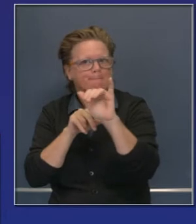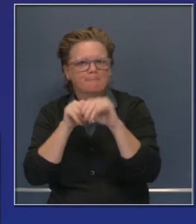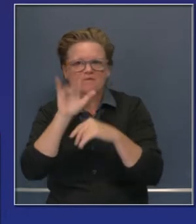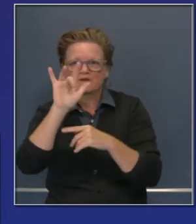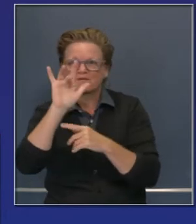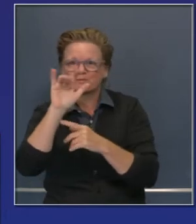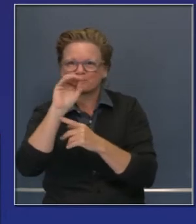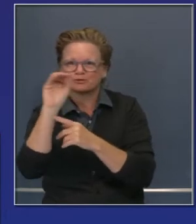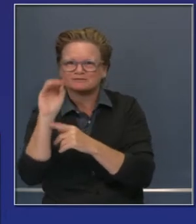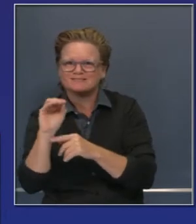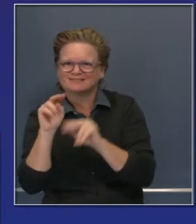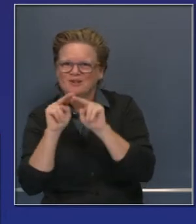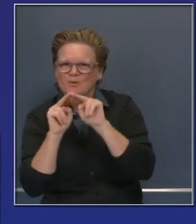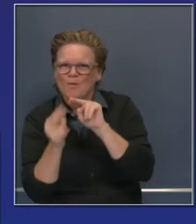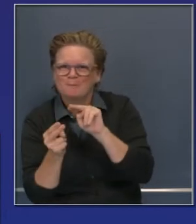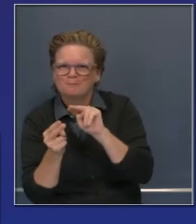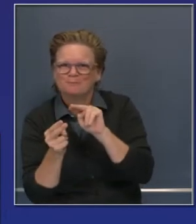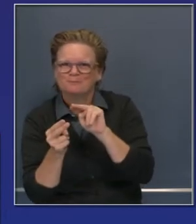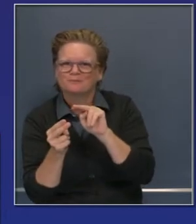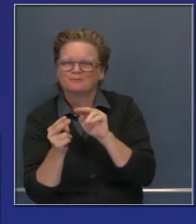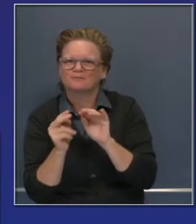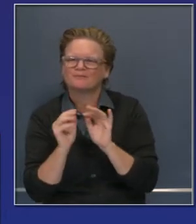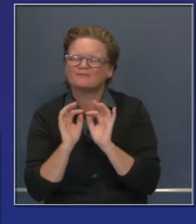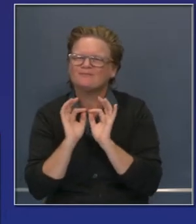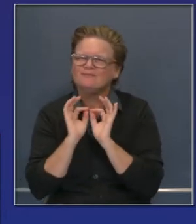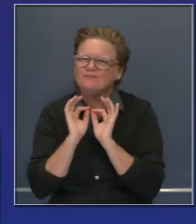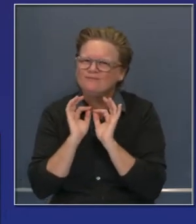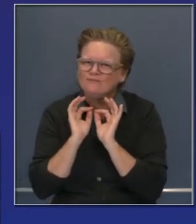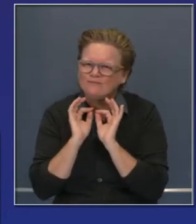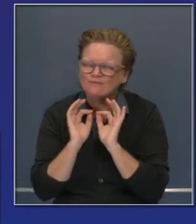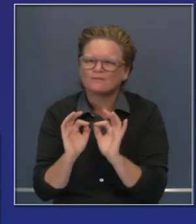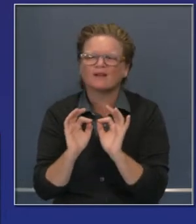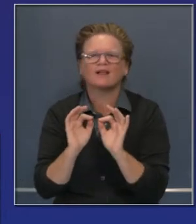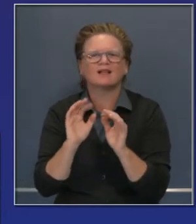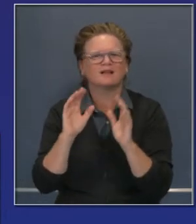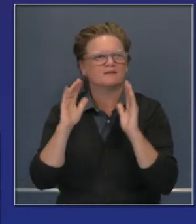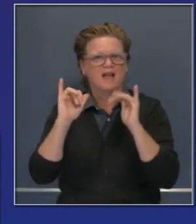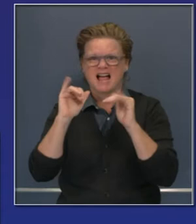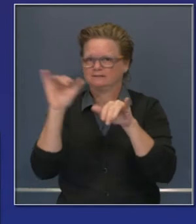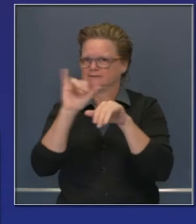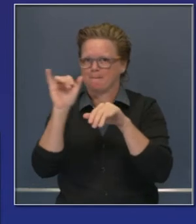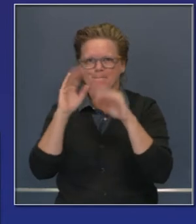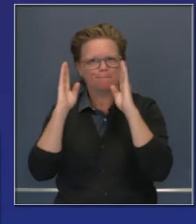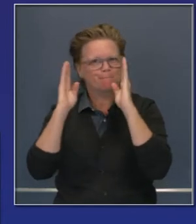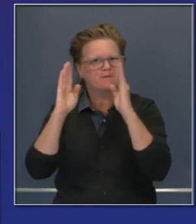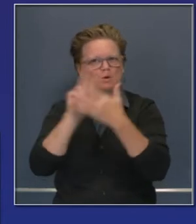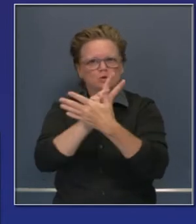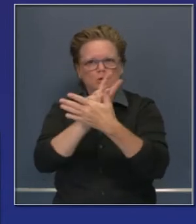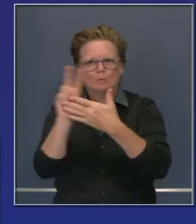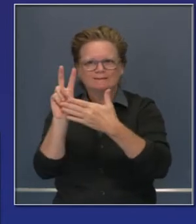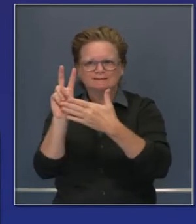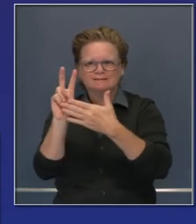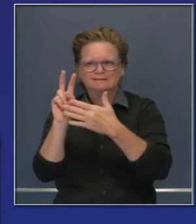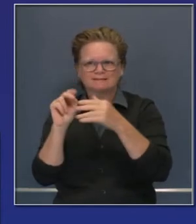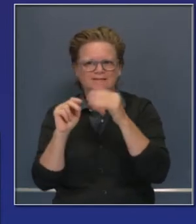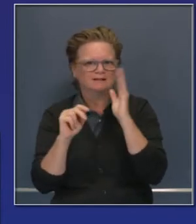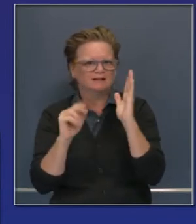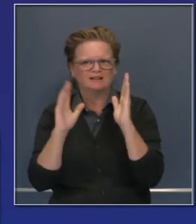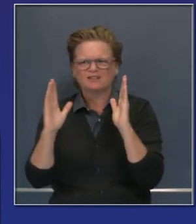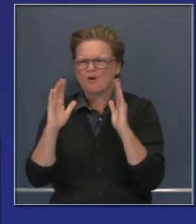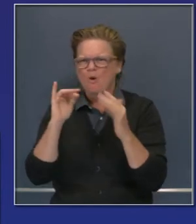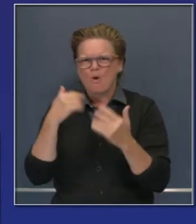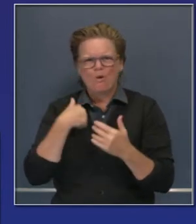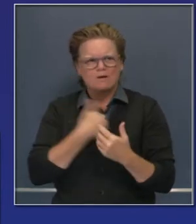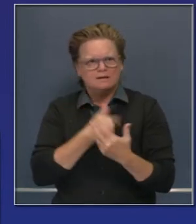25% de disminución en el número total de ingresos a unidades de cuidados intensivos en los últimos 14 días. Así que un